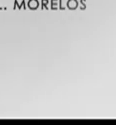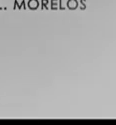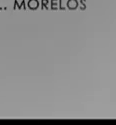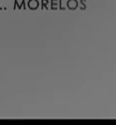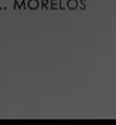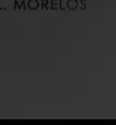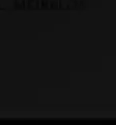¡Gracias! ¡Gracias!